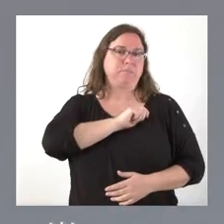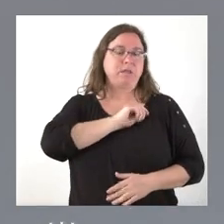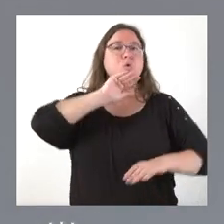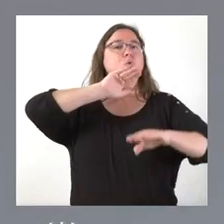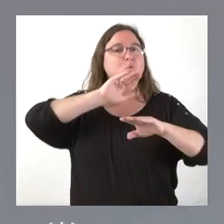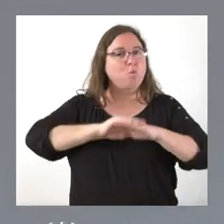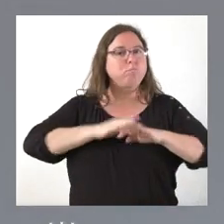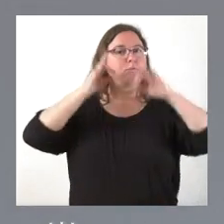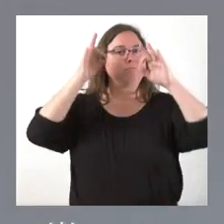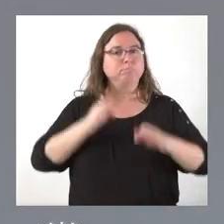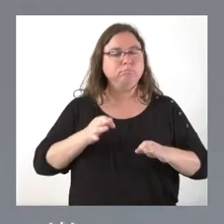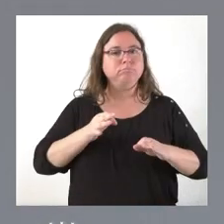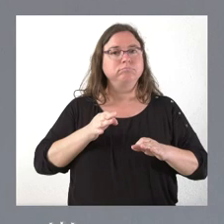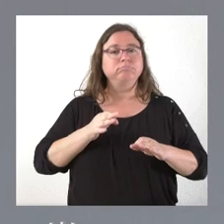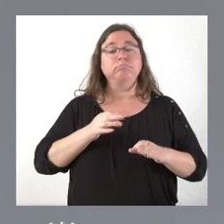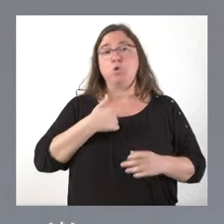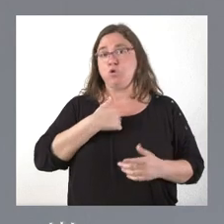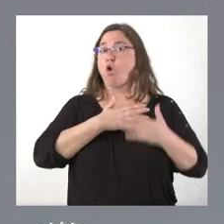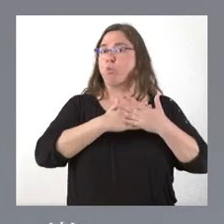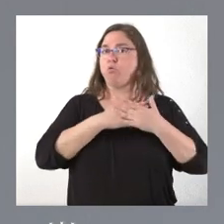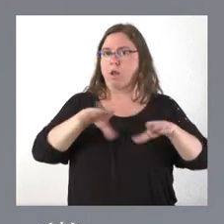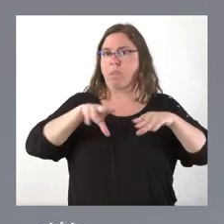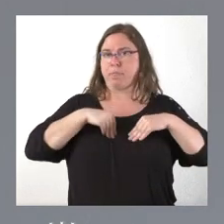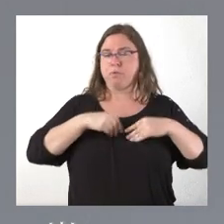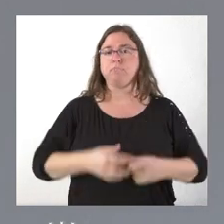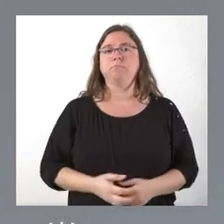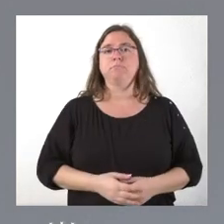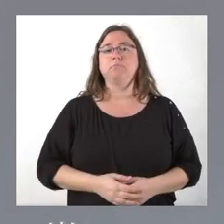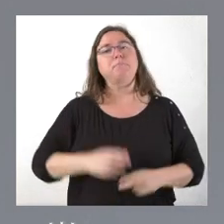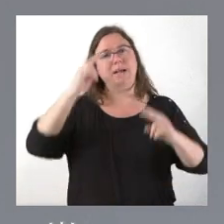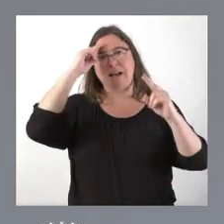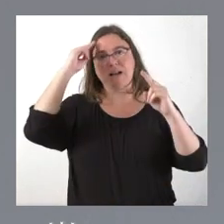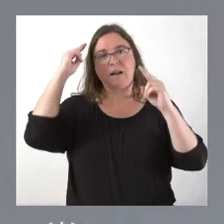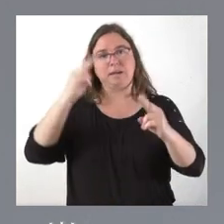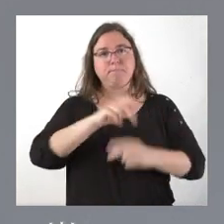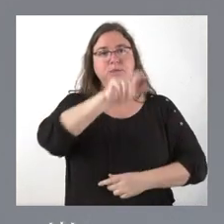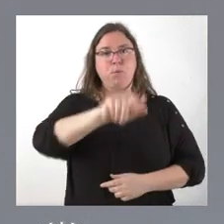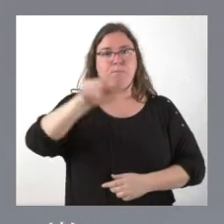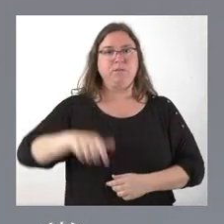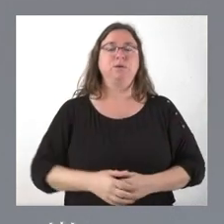obligaciones que voluntariamente he contraído. De hacer el respeto a las personas.